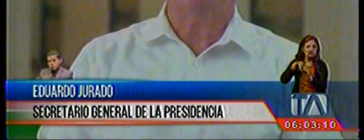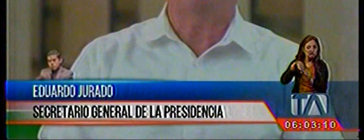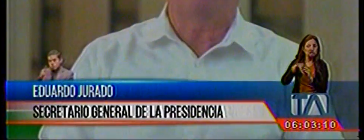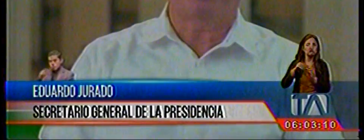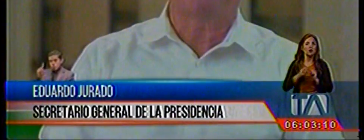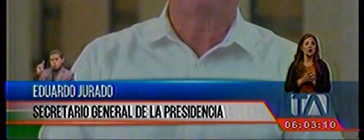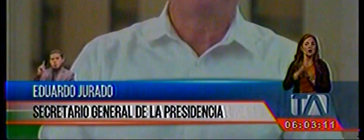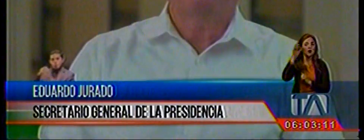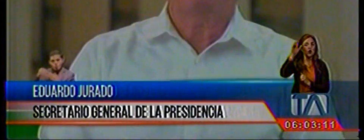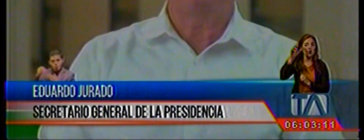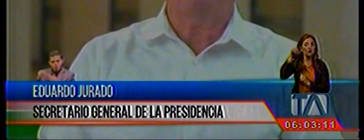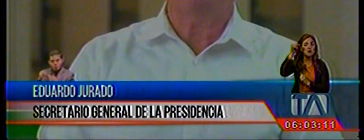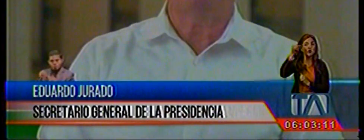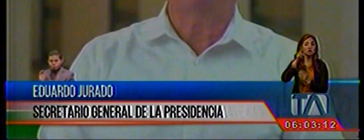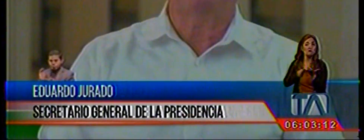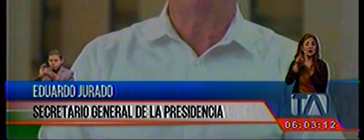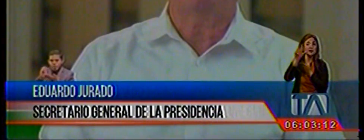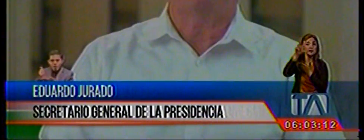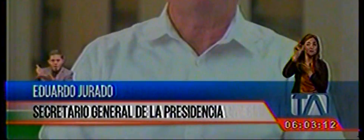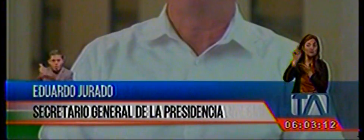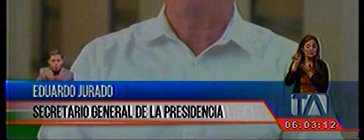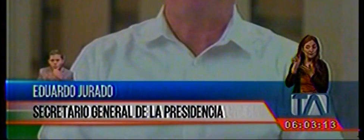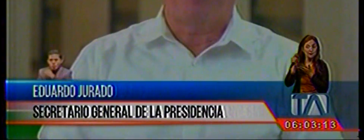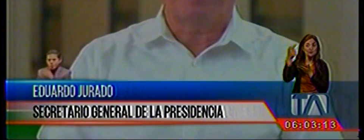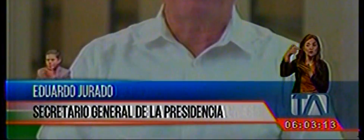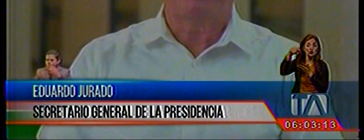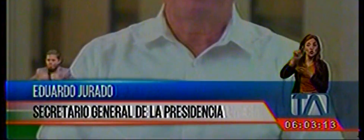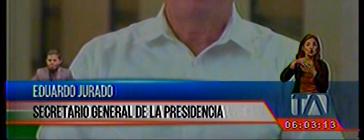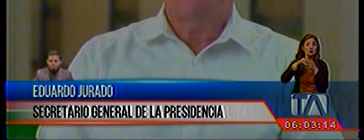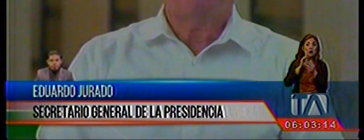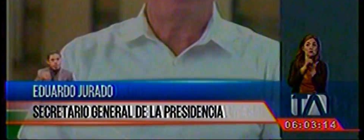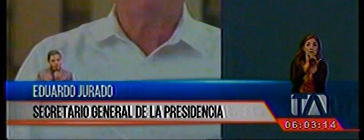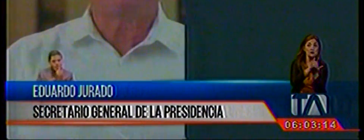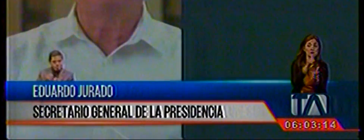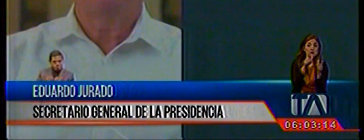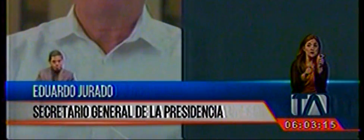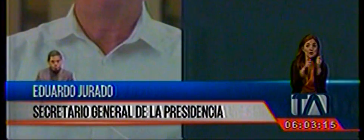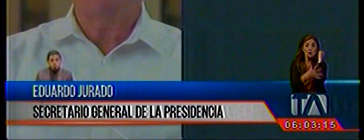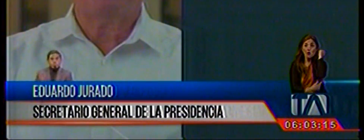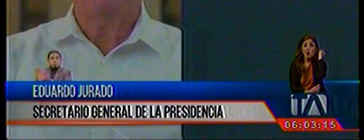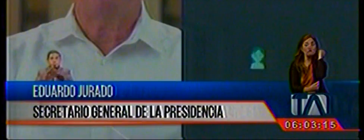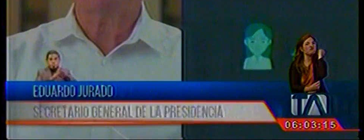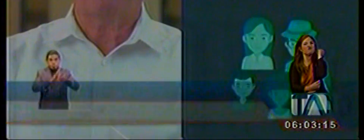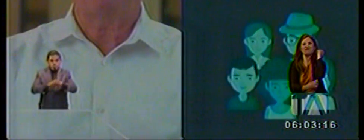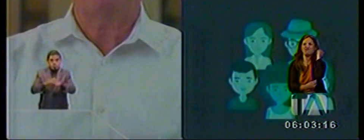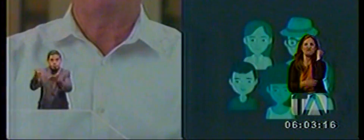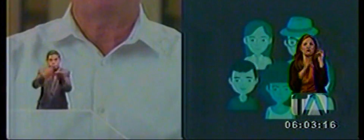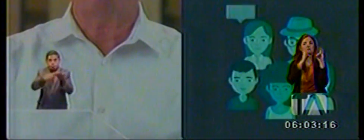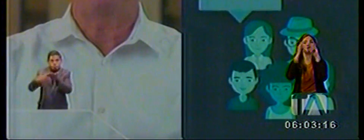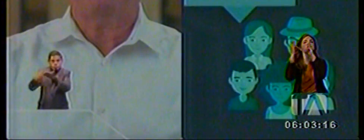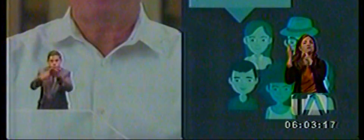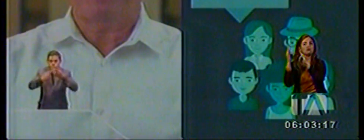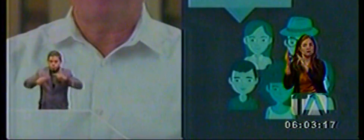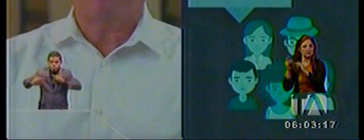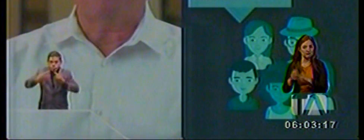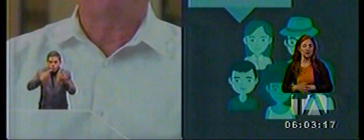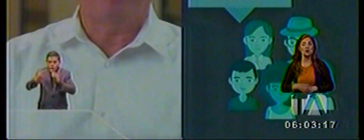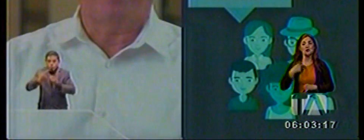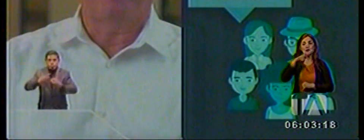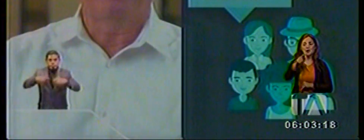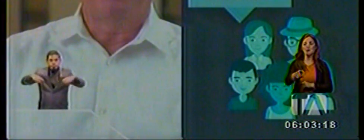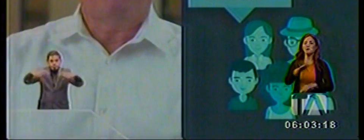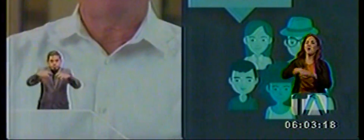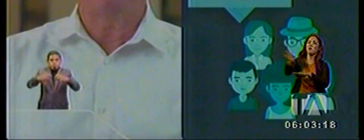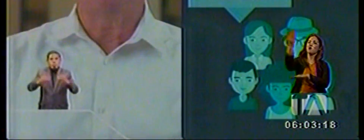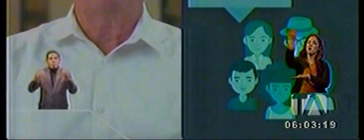mil millones de dólares que no benefician a los más pobres. Por eso, convocaremos a una gran mesa de diálogo